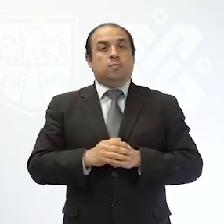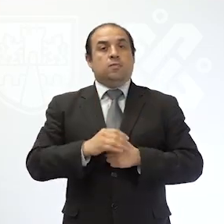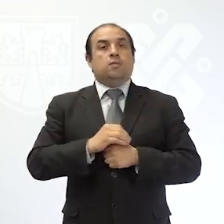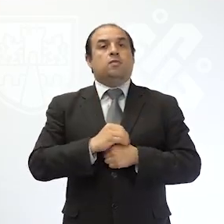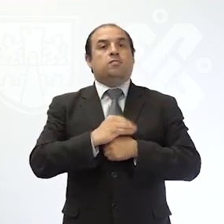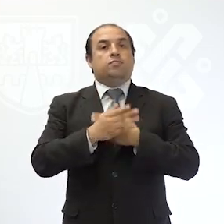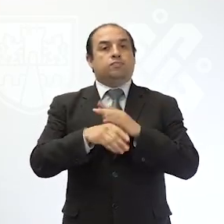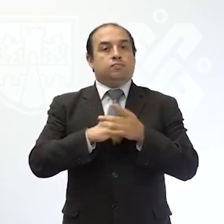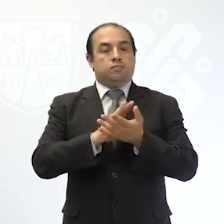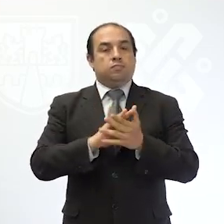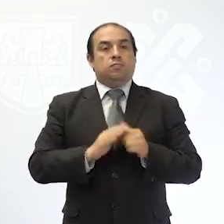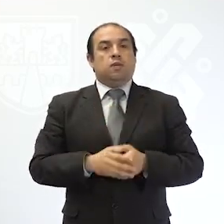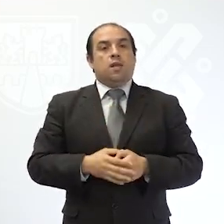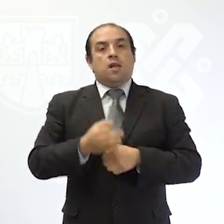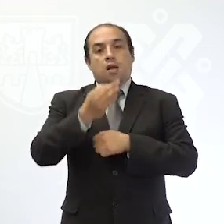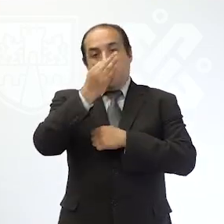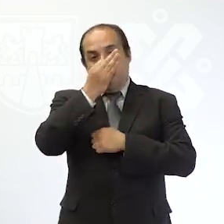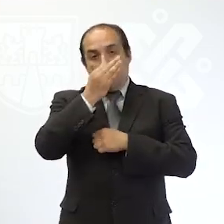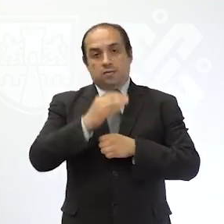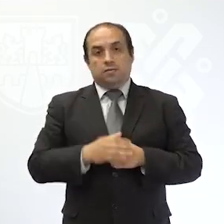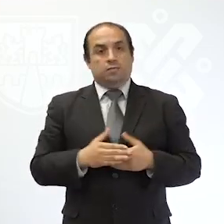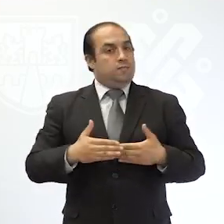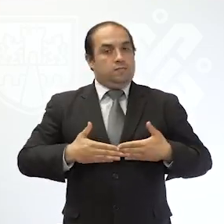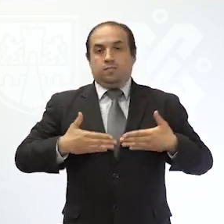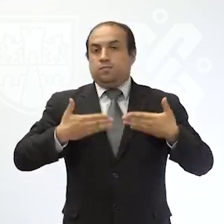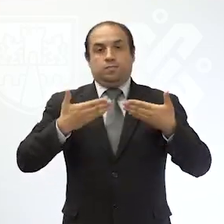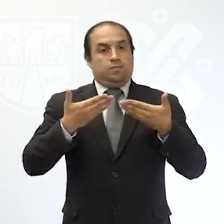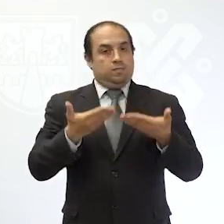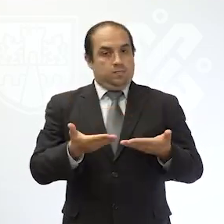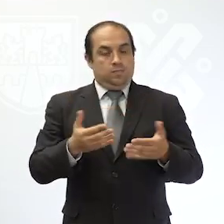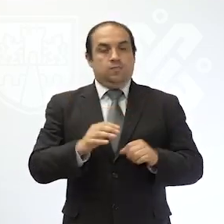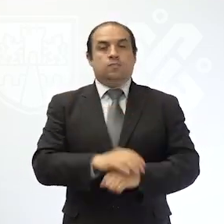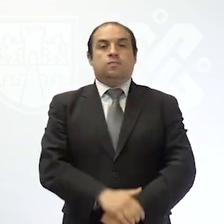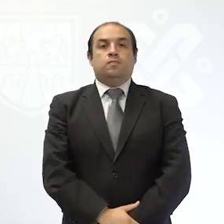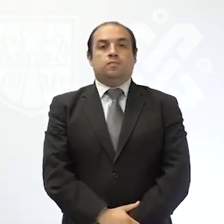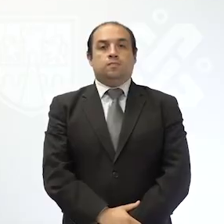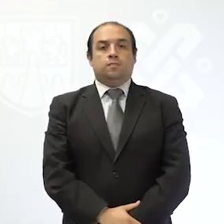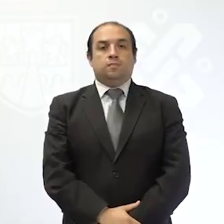distancia y el lavado de manos. Ya falta poco. No bajemos la guardia.